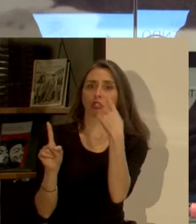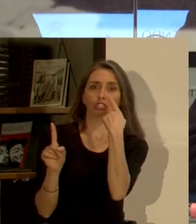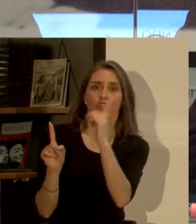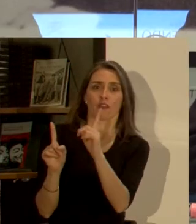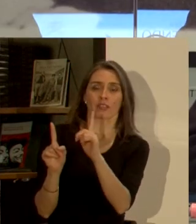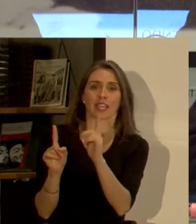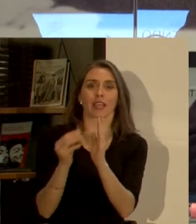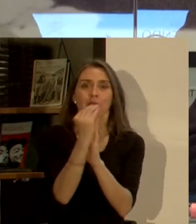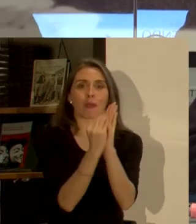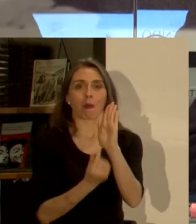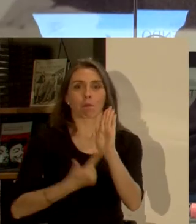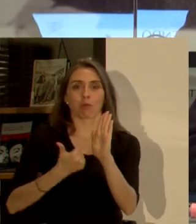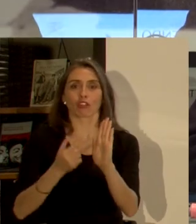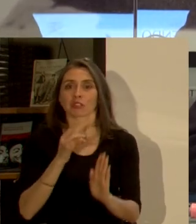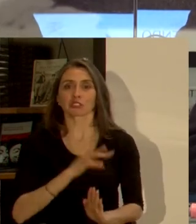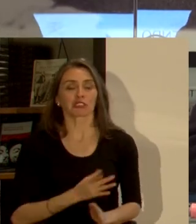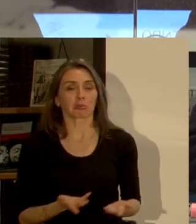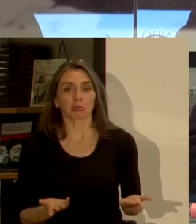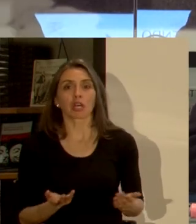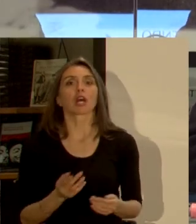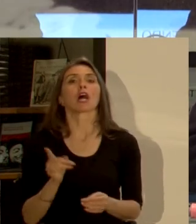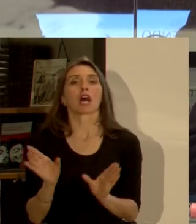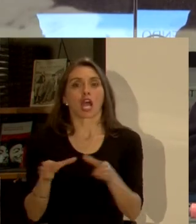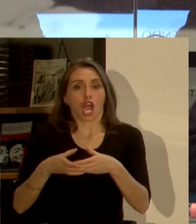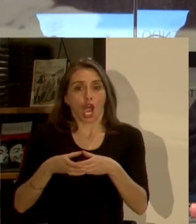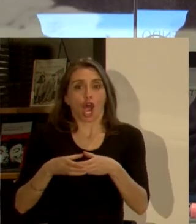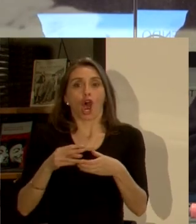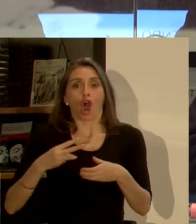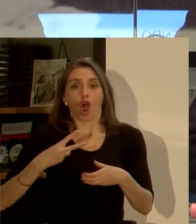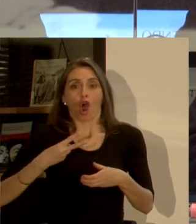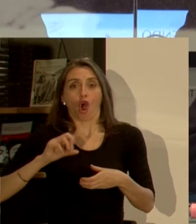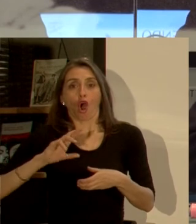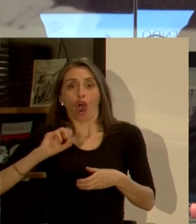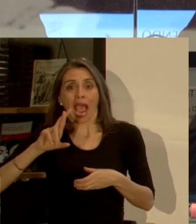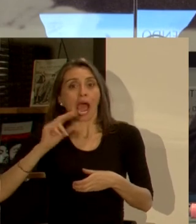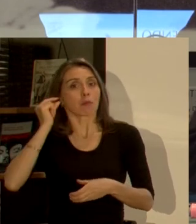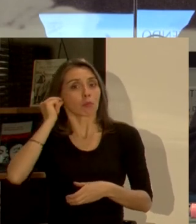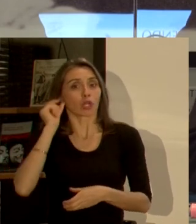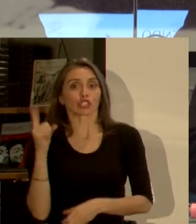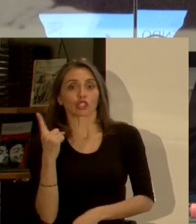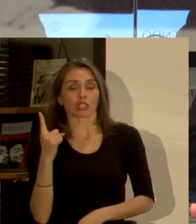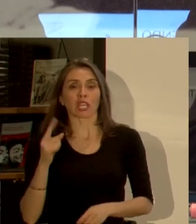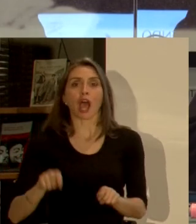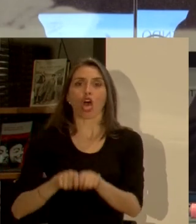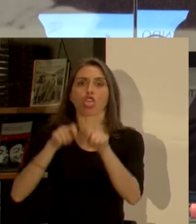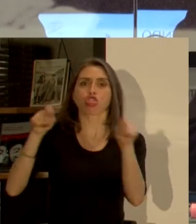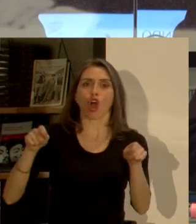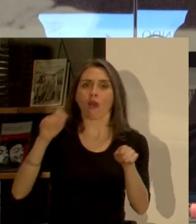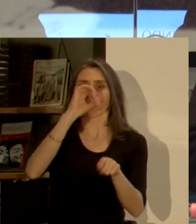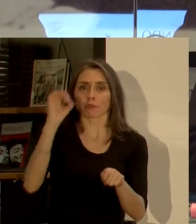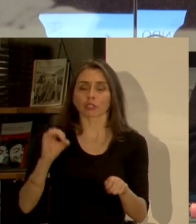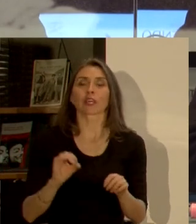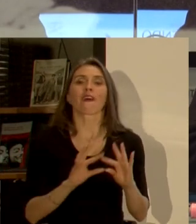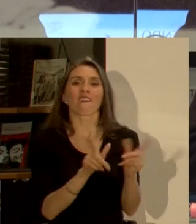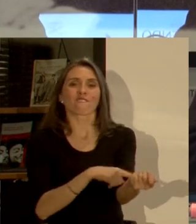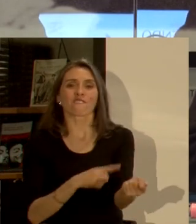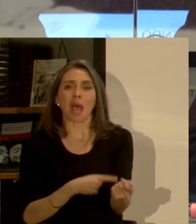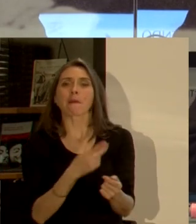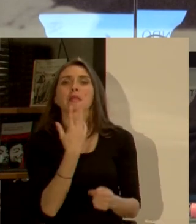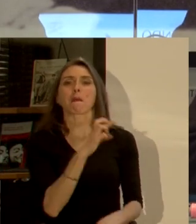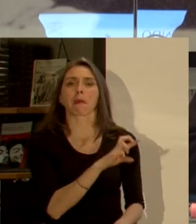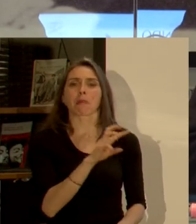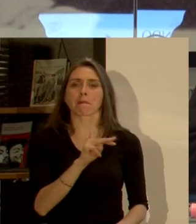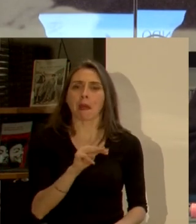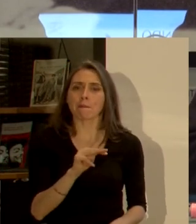todas las políticas de nuestro país el hogar de la mujer soltera se ha duplicado el hogar de la familia tradicional con muchas comillas ha ido